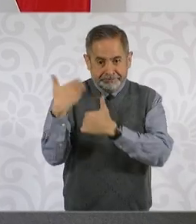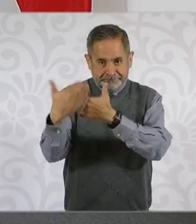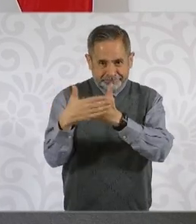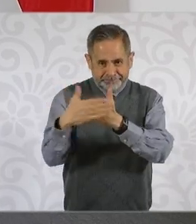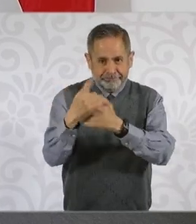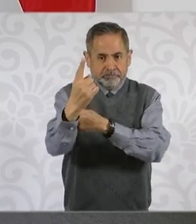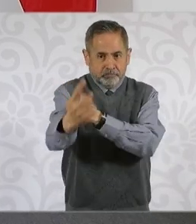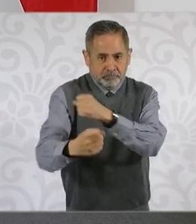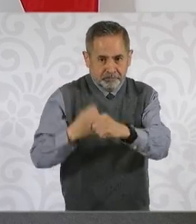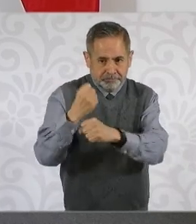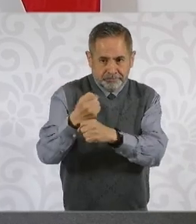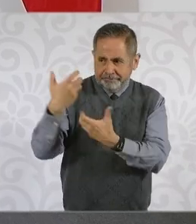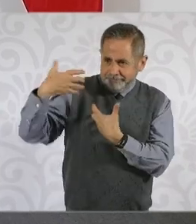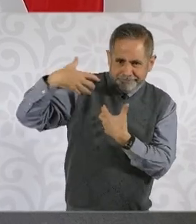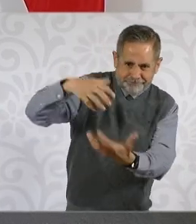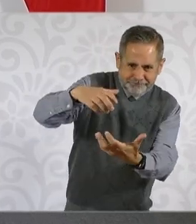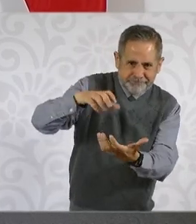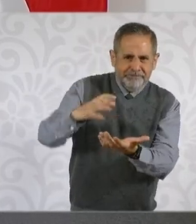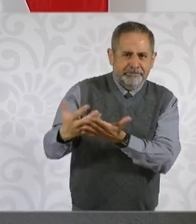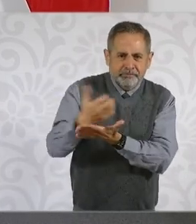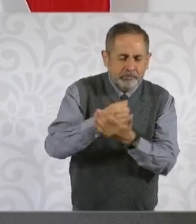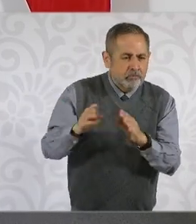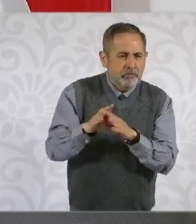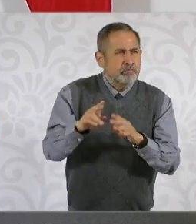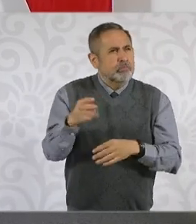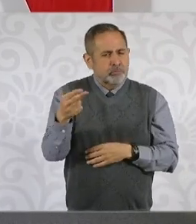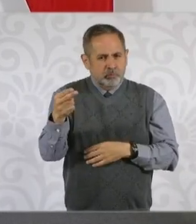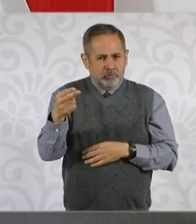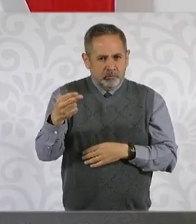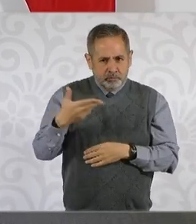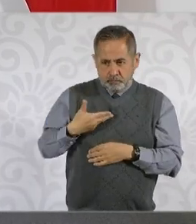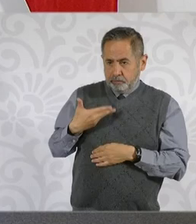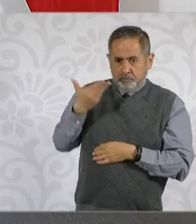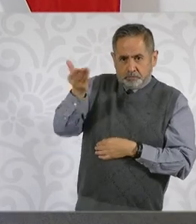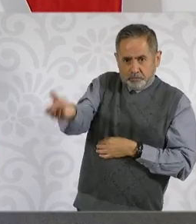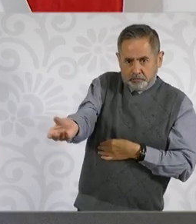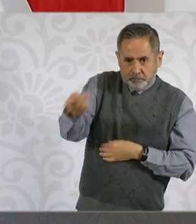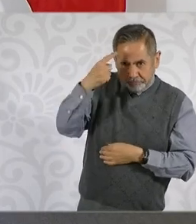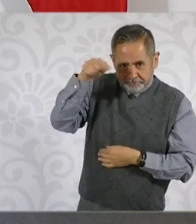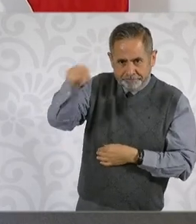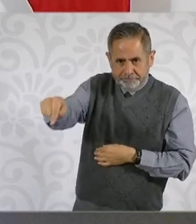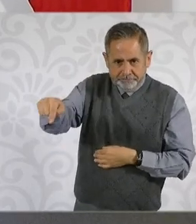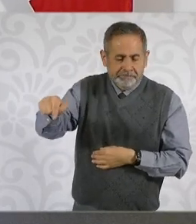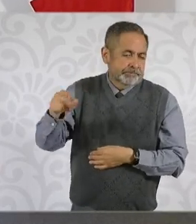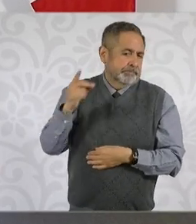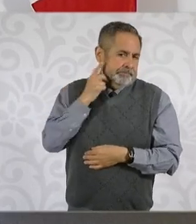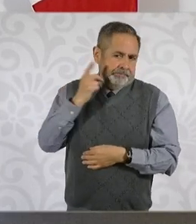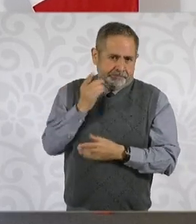próximo año que tiene que entregarse a mediados de noviembre, lo vamos a presentar aquí,